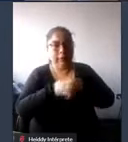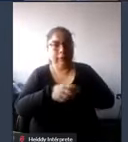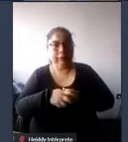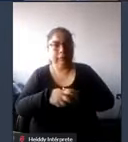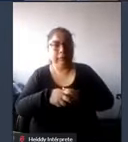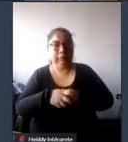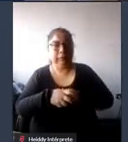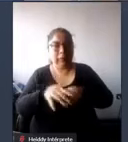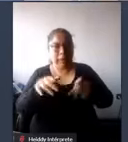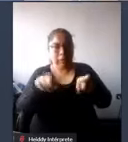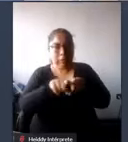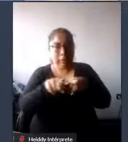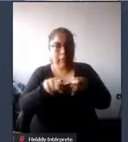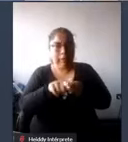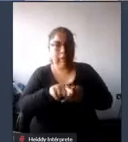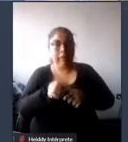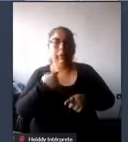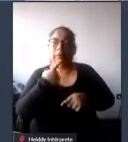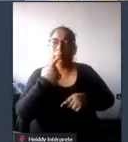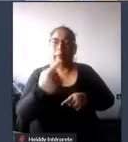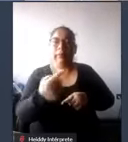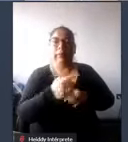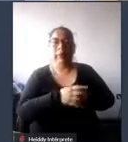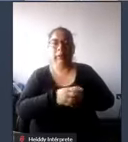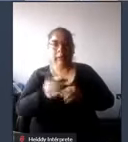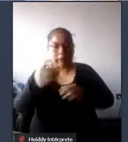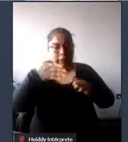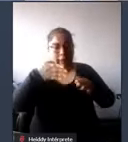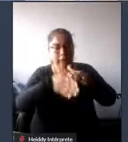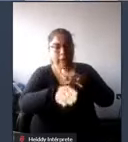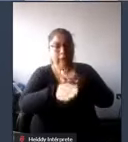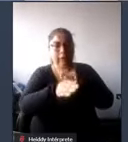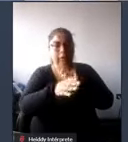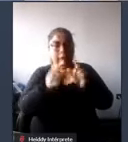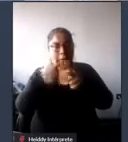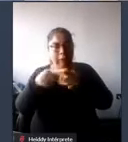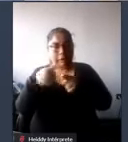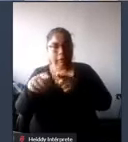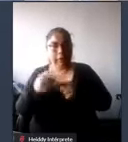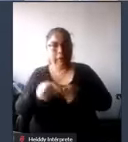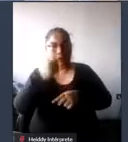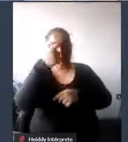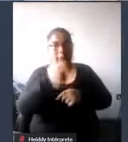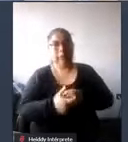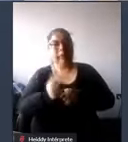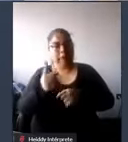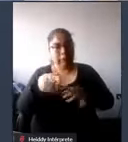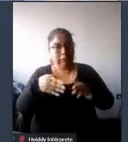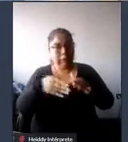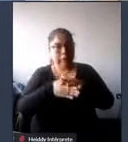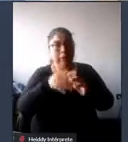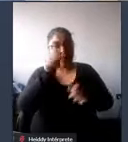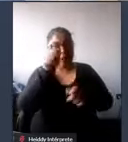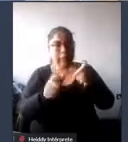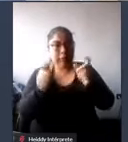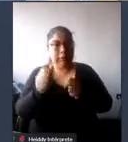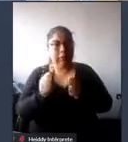igualmente debo mencionar que dentro de la gama de la diversidad humana se encuentran las personas con